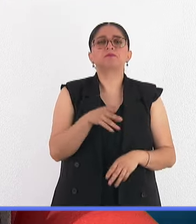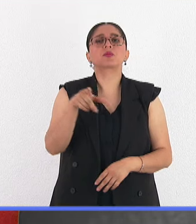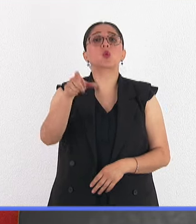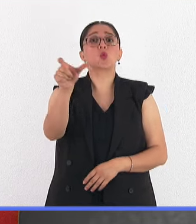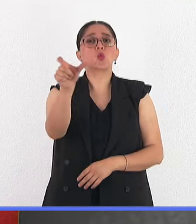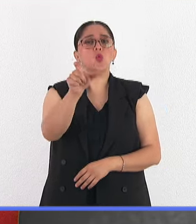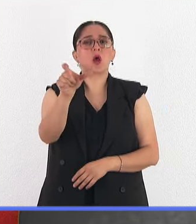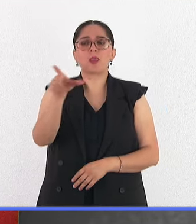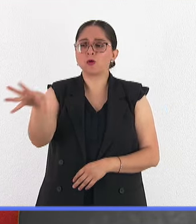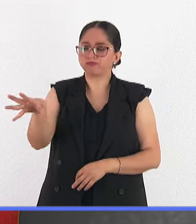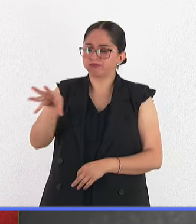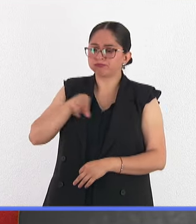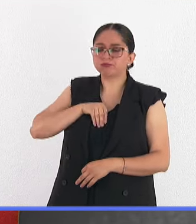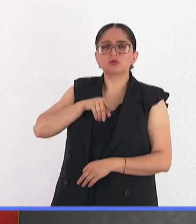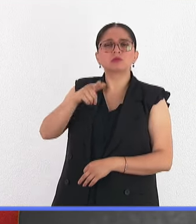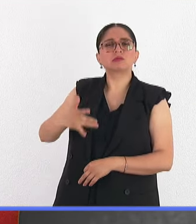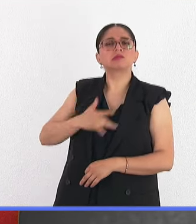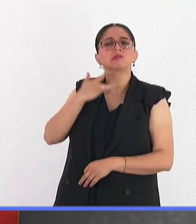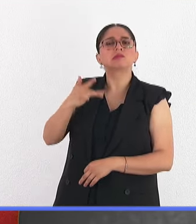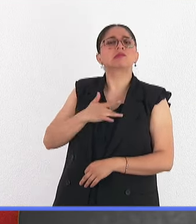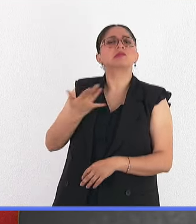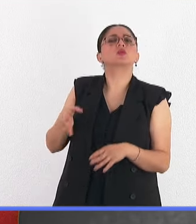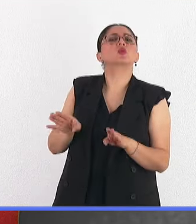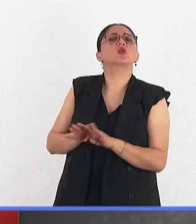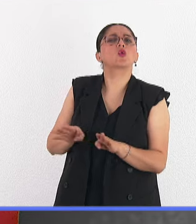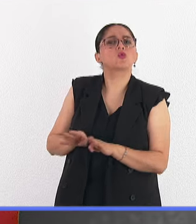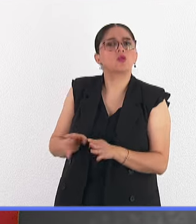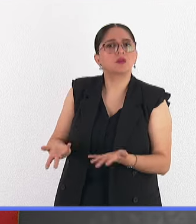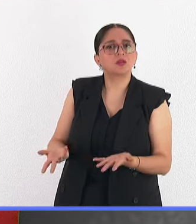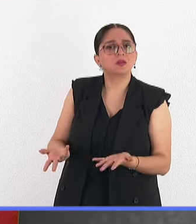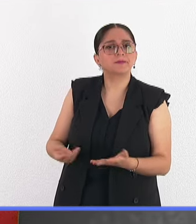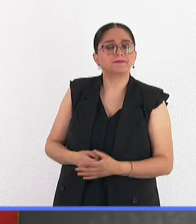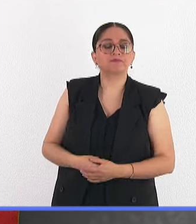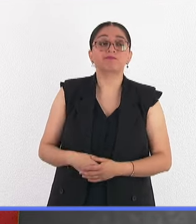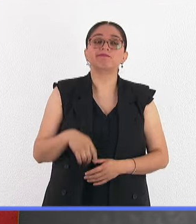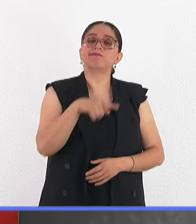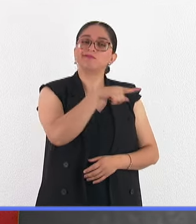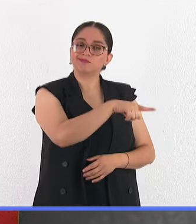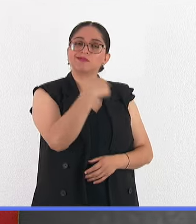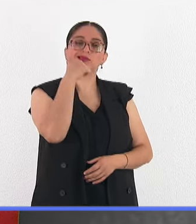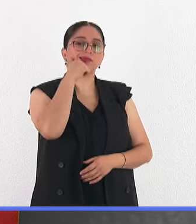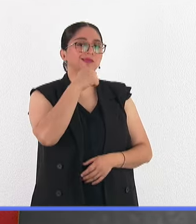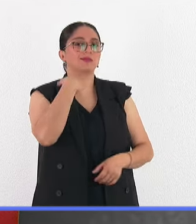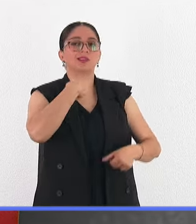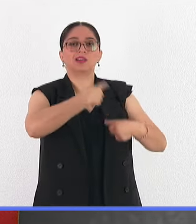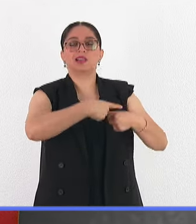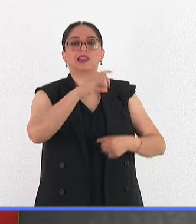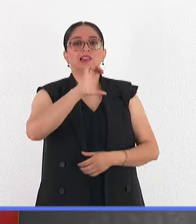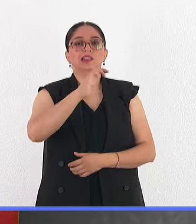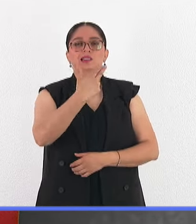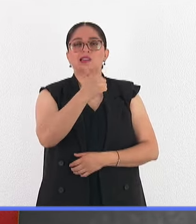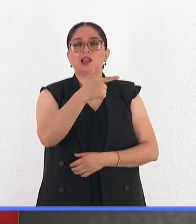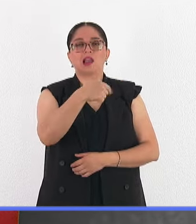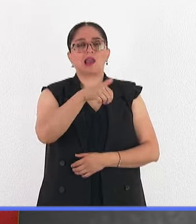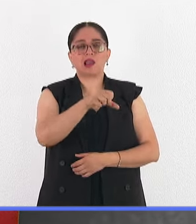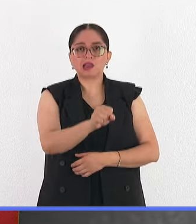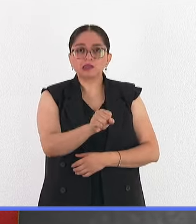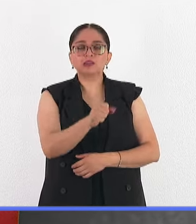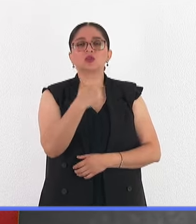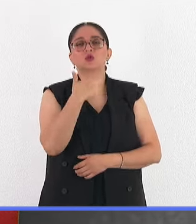Claro, ese es un gran problema que yo siempre comento sobre la enfermedad de Chagas. ¿Por qué? Porque es una infección al inicio